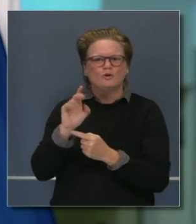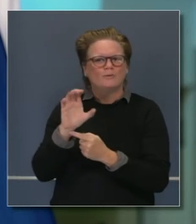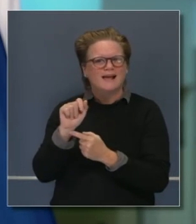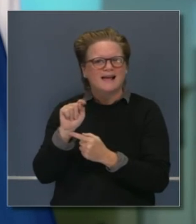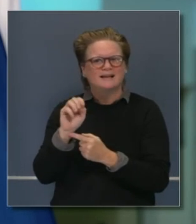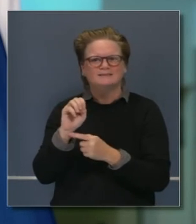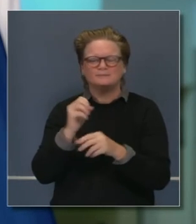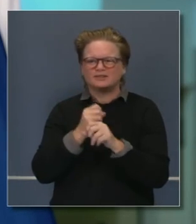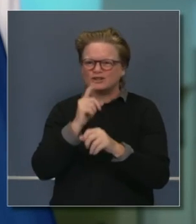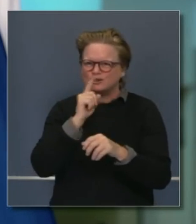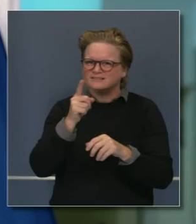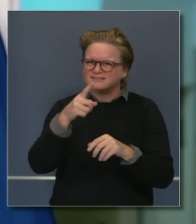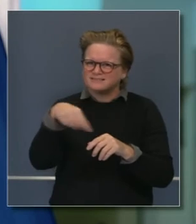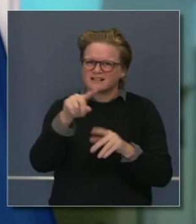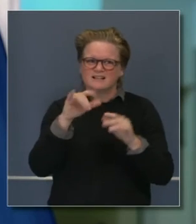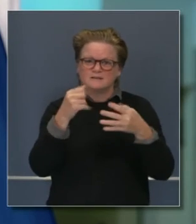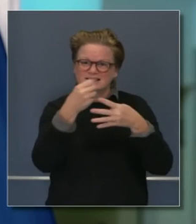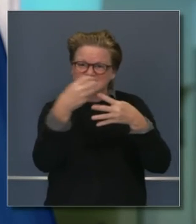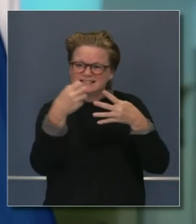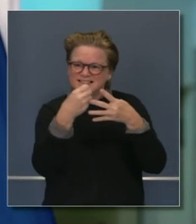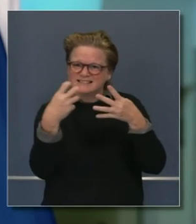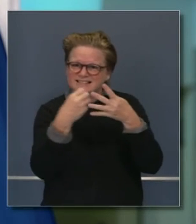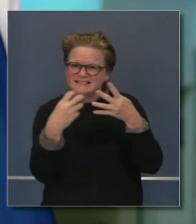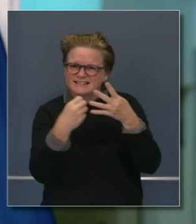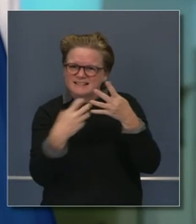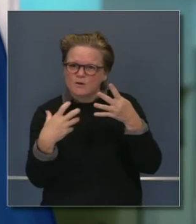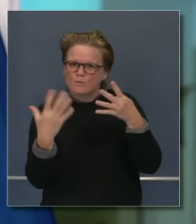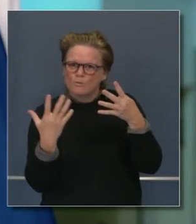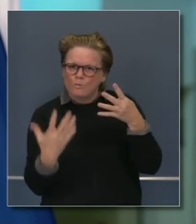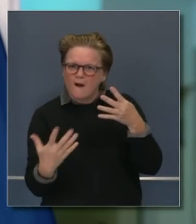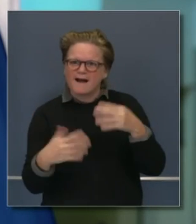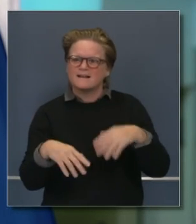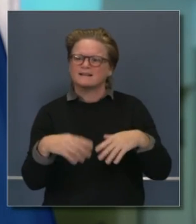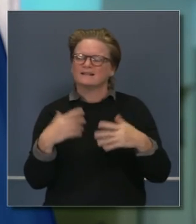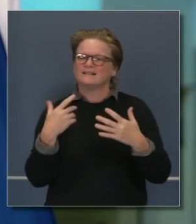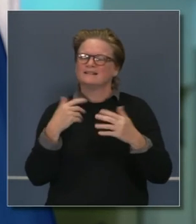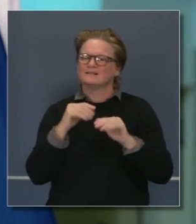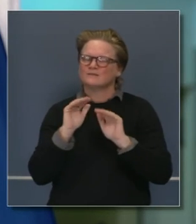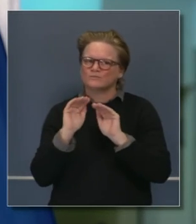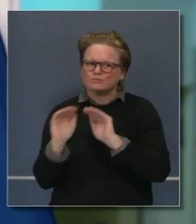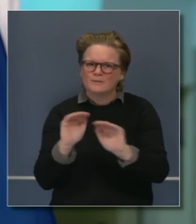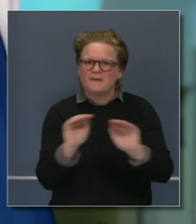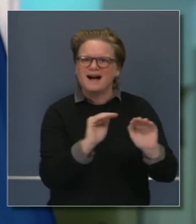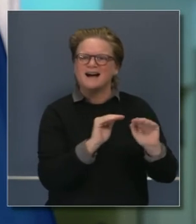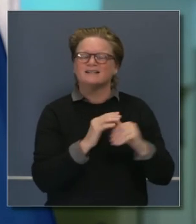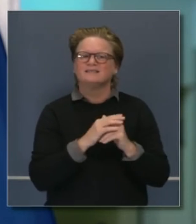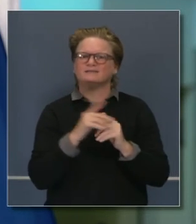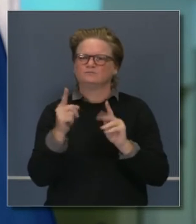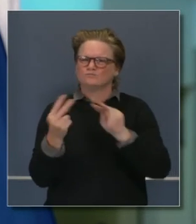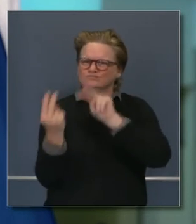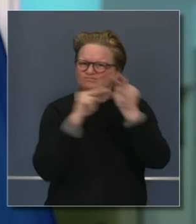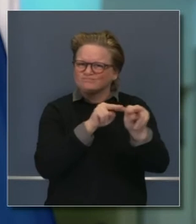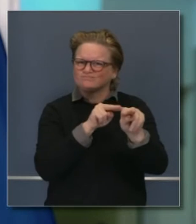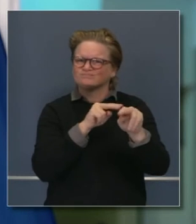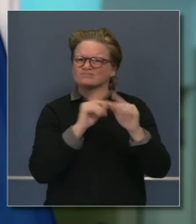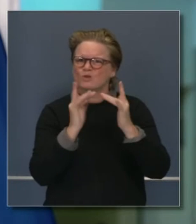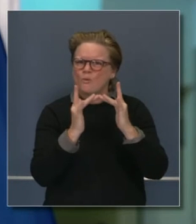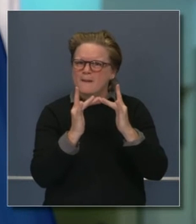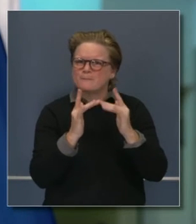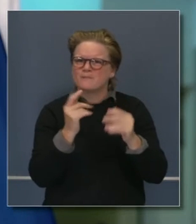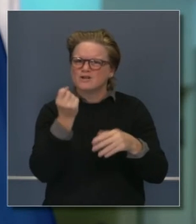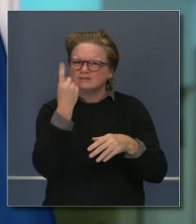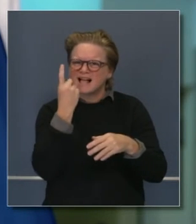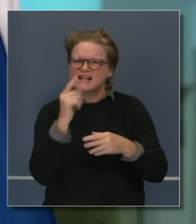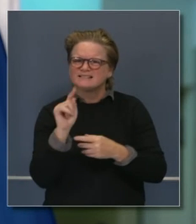más prescriptivos en cuanto a las pautas que vamos a difundir. Queremos recordarle a la gente, a pesar de que algunos